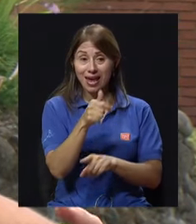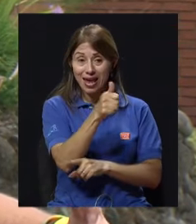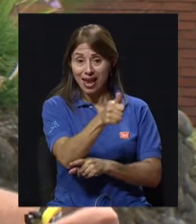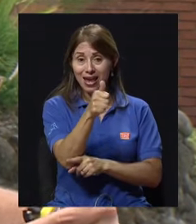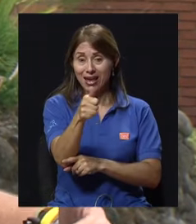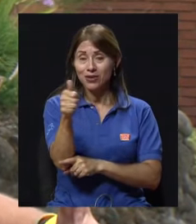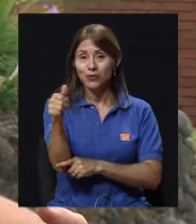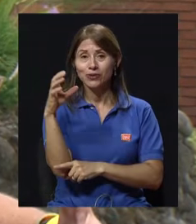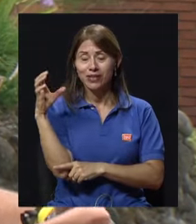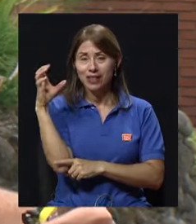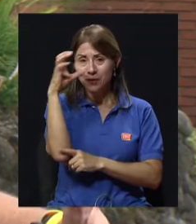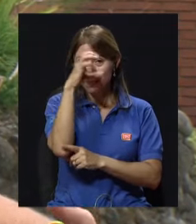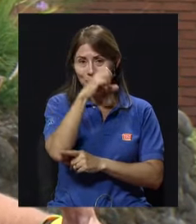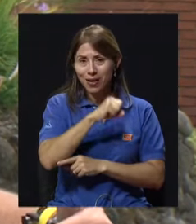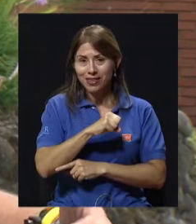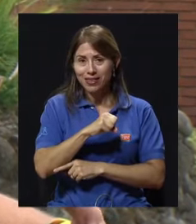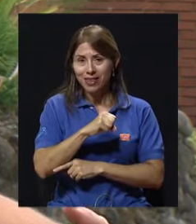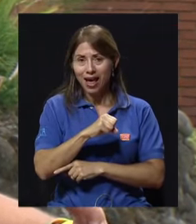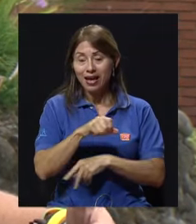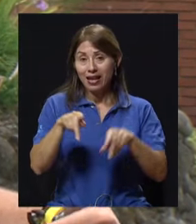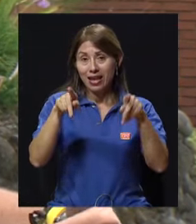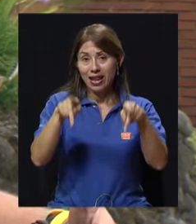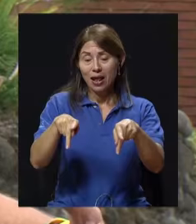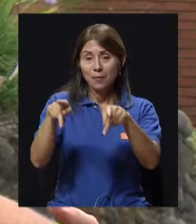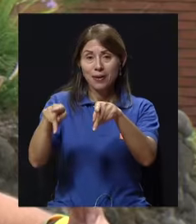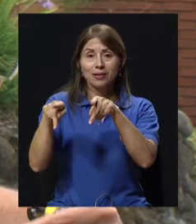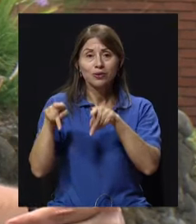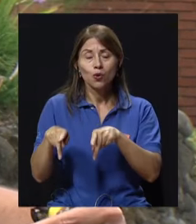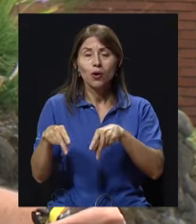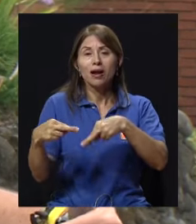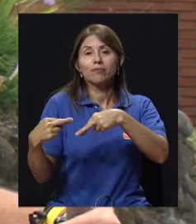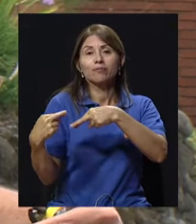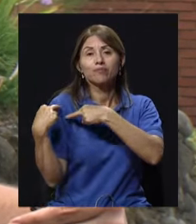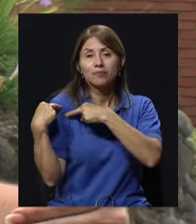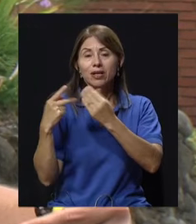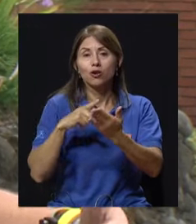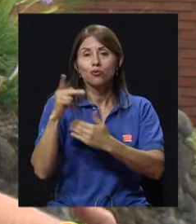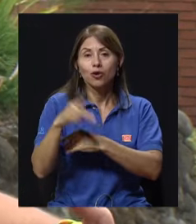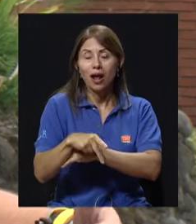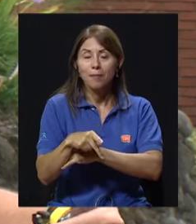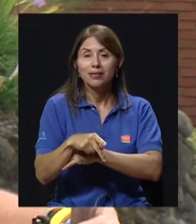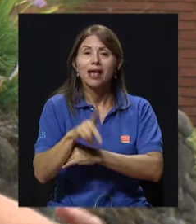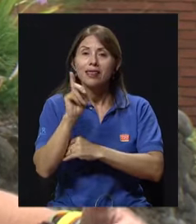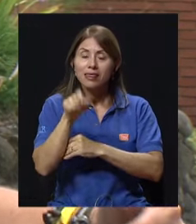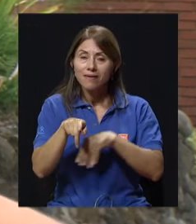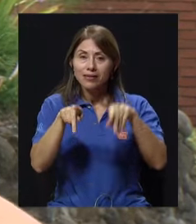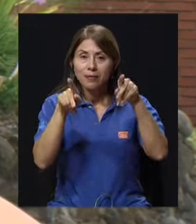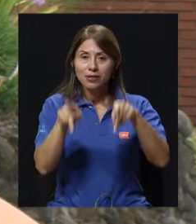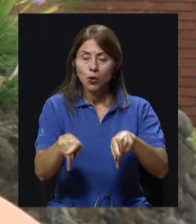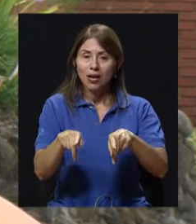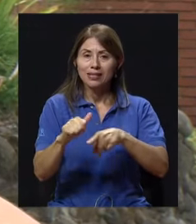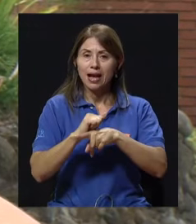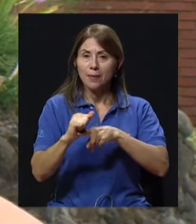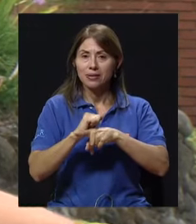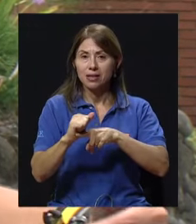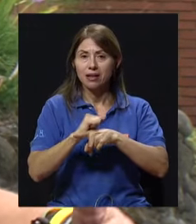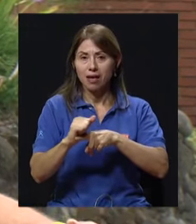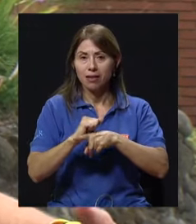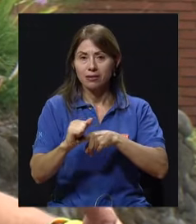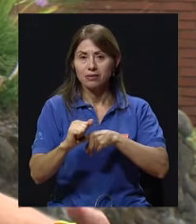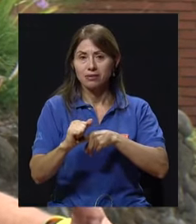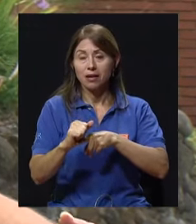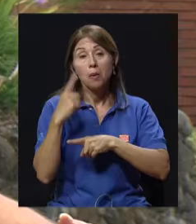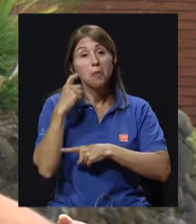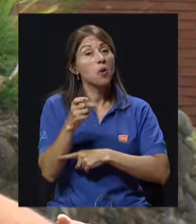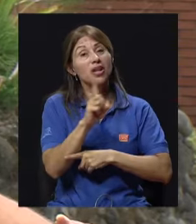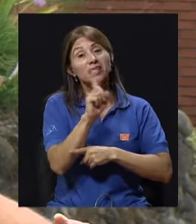conscientes de que la persona que van a tener a cargo para los programas sean personas capacitadas, porque si no,